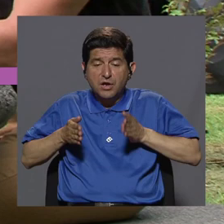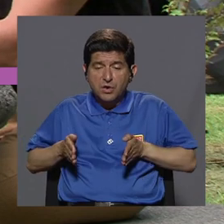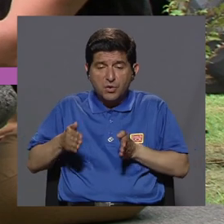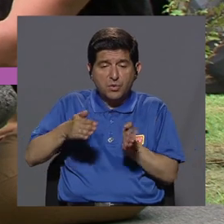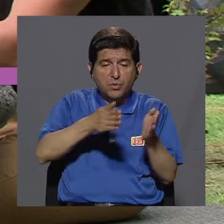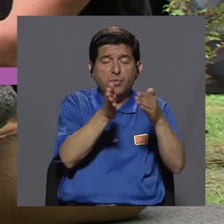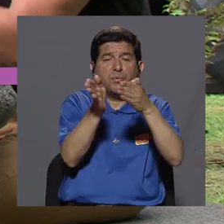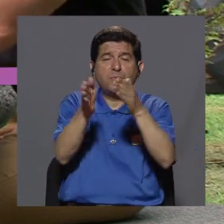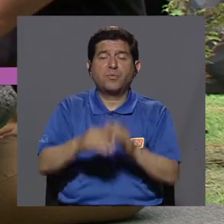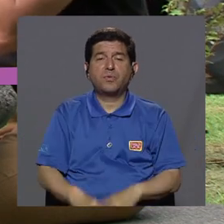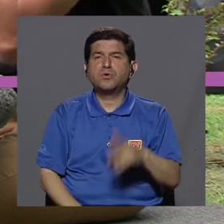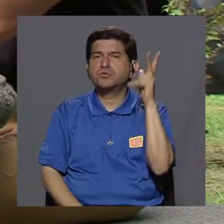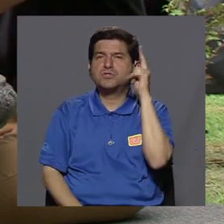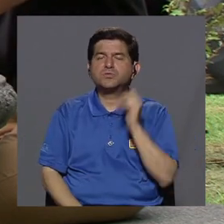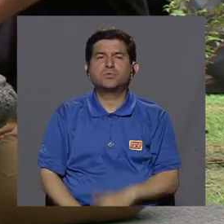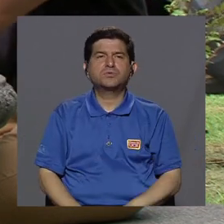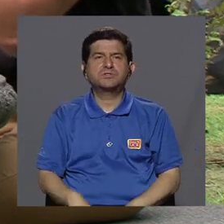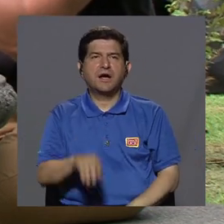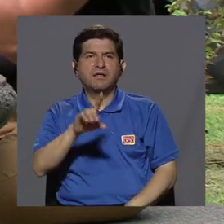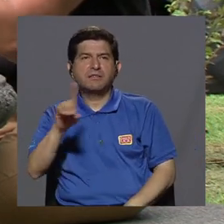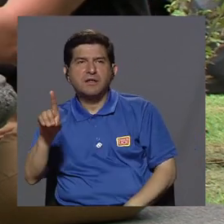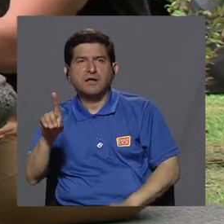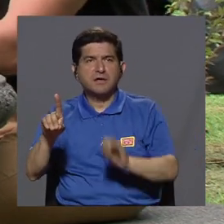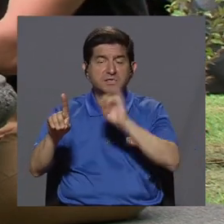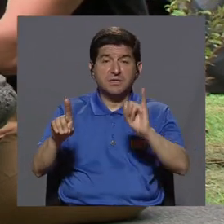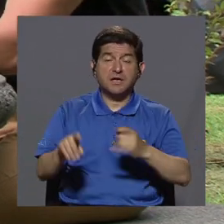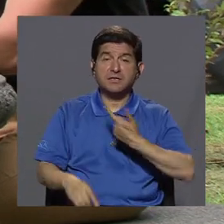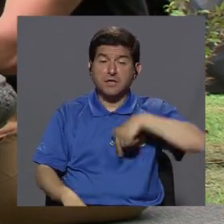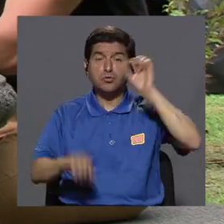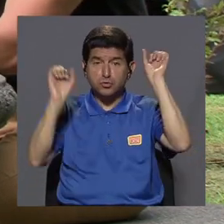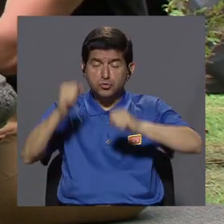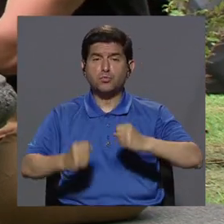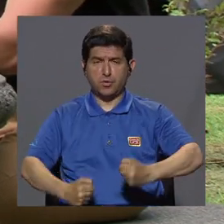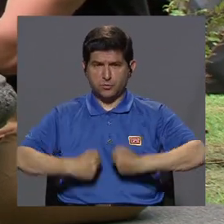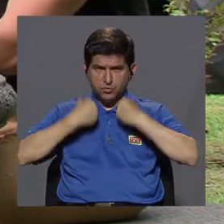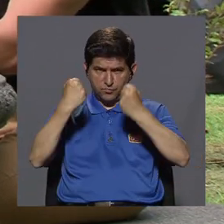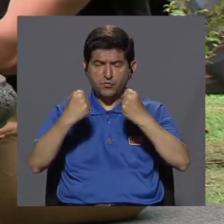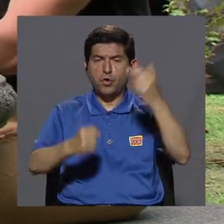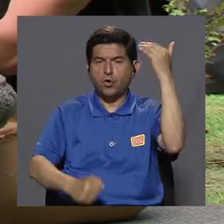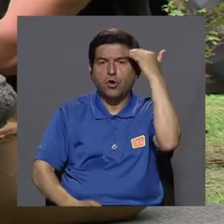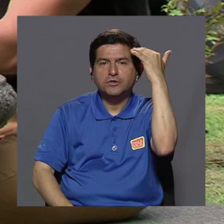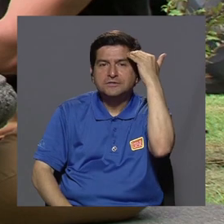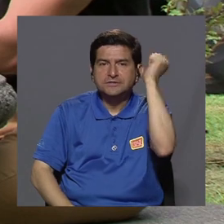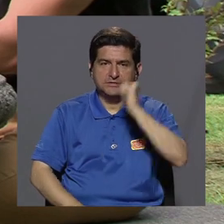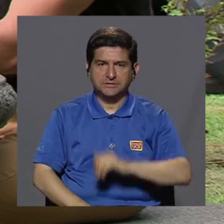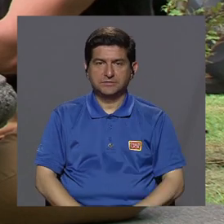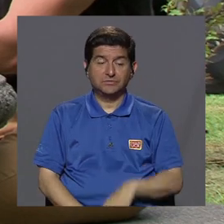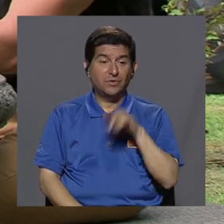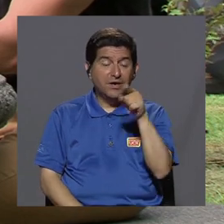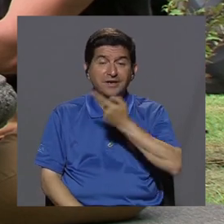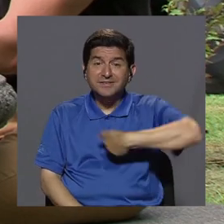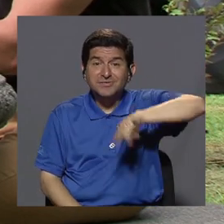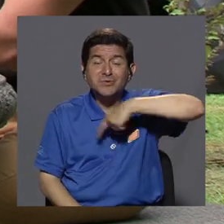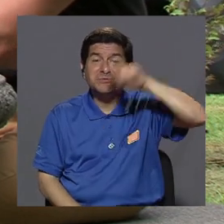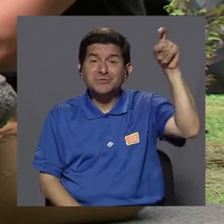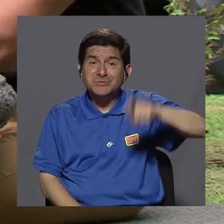su ruta, va escuchando derecha, izquierda, cuando esos son dominios que nosotros podemos fortalecer a nivel cognitivo, porque eso es lo que nosotros